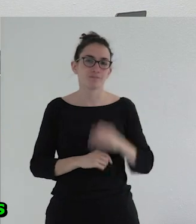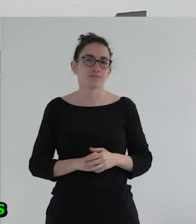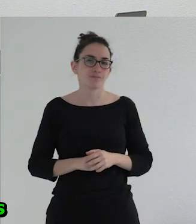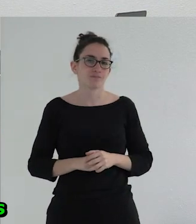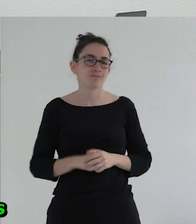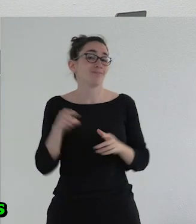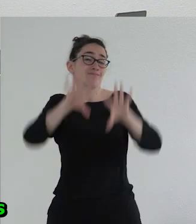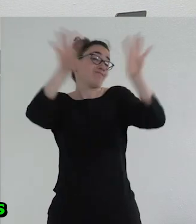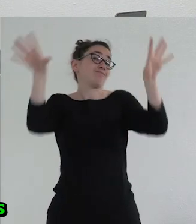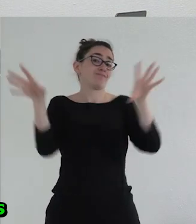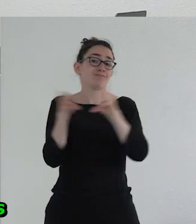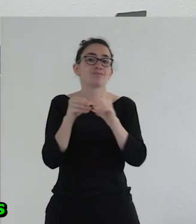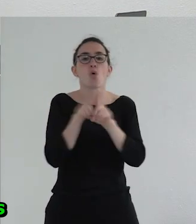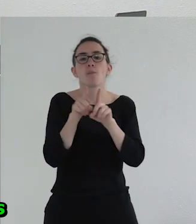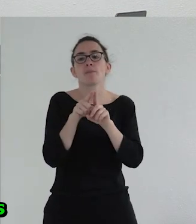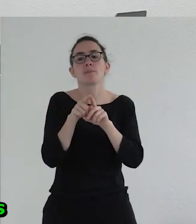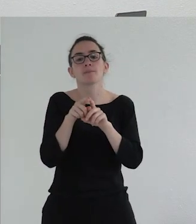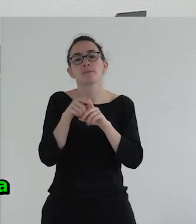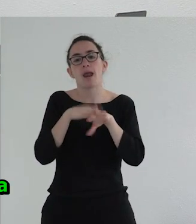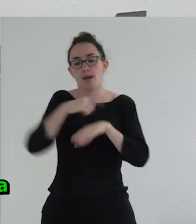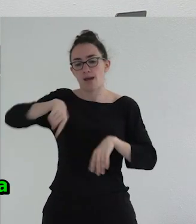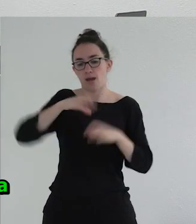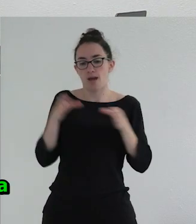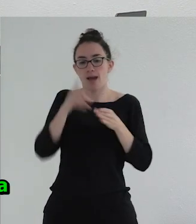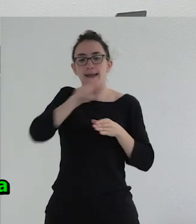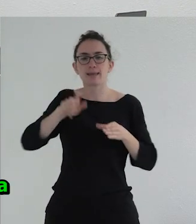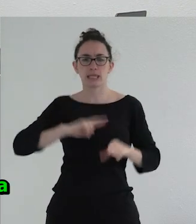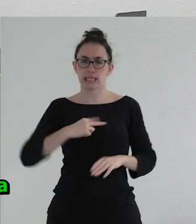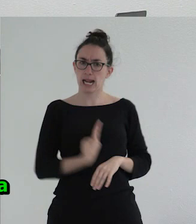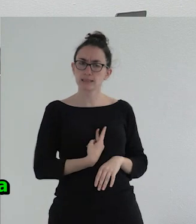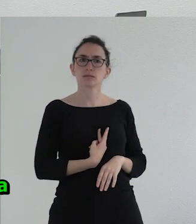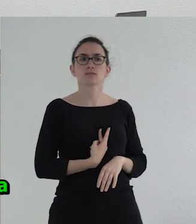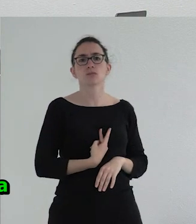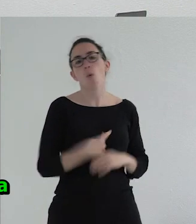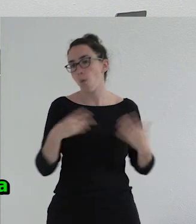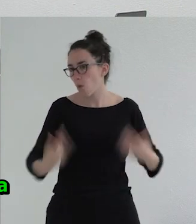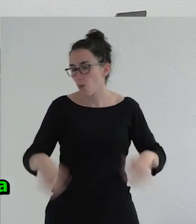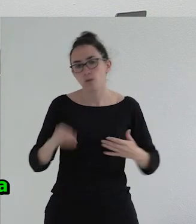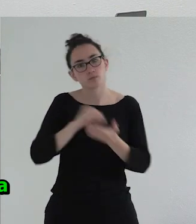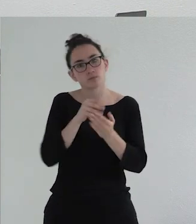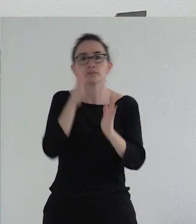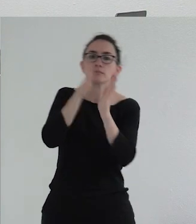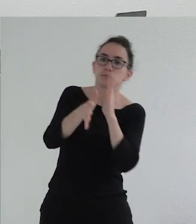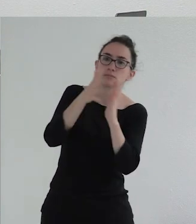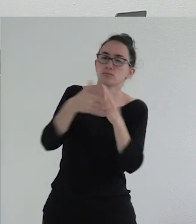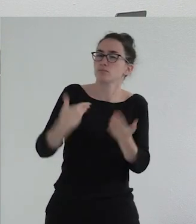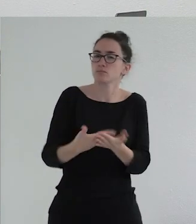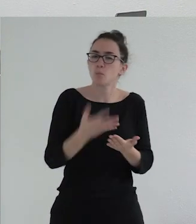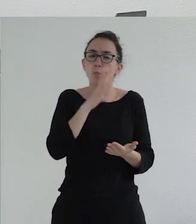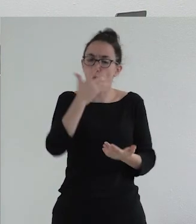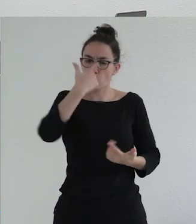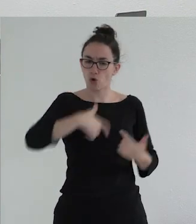Todo esto para decir que más allá de que la gente trans somos una población muy expuesta a tener que dar explicaciones súper coherentes sobre por qué somos quien